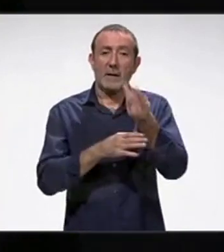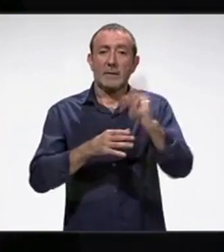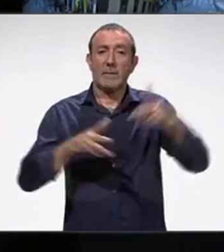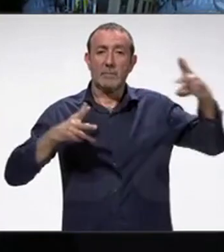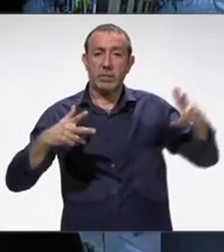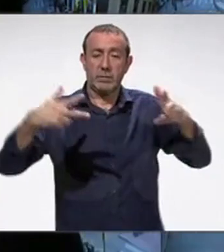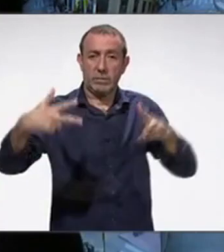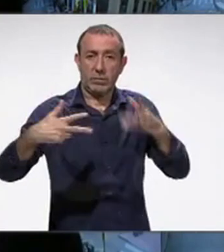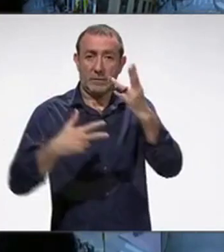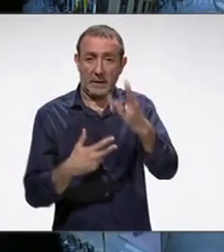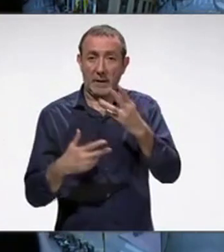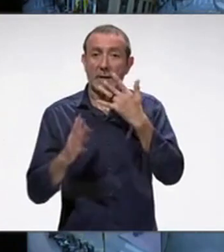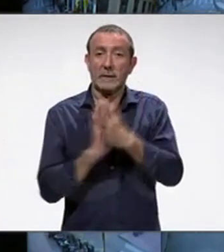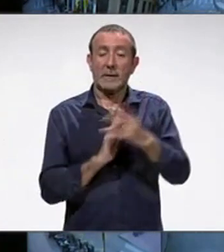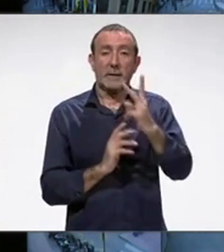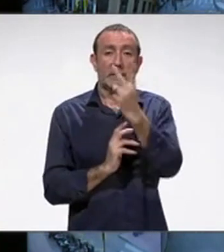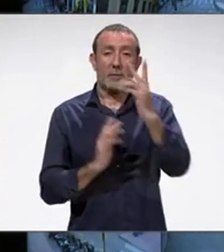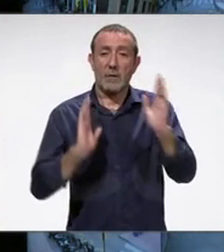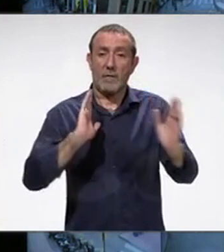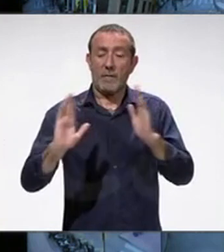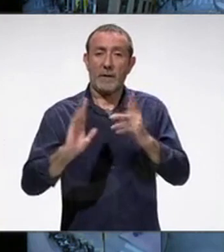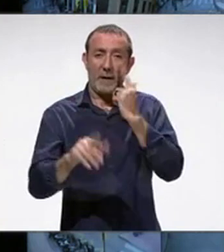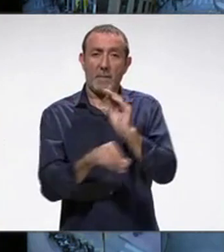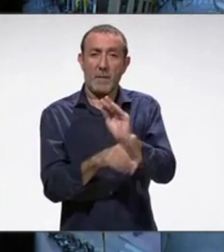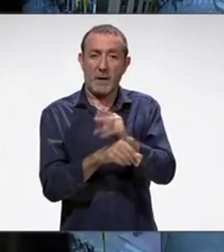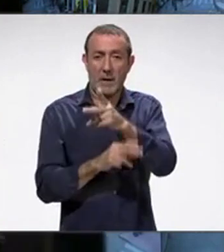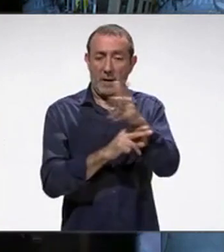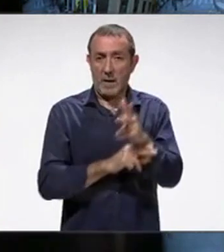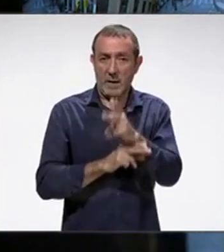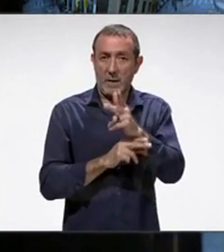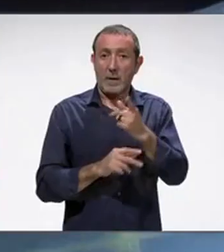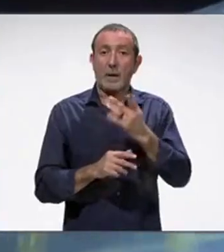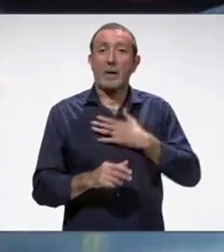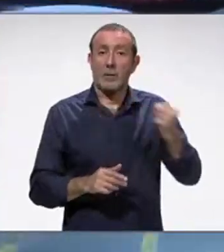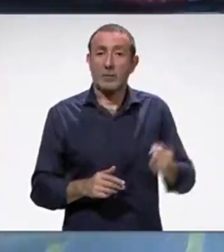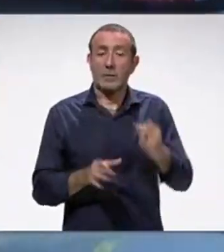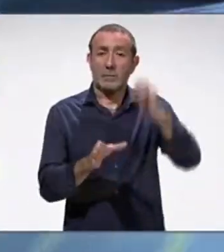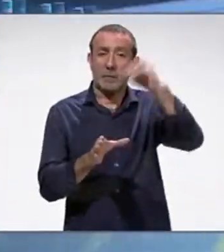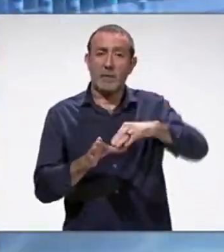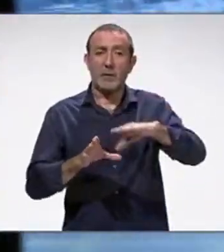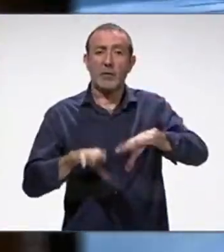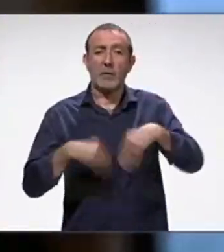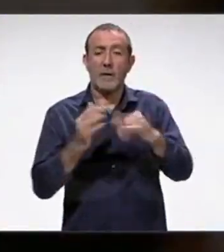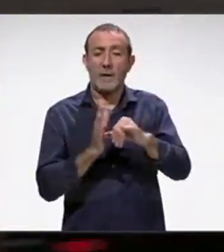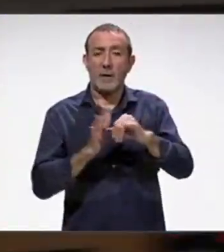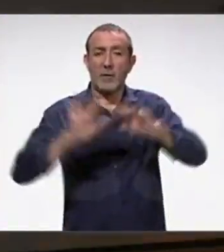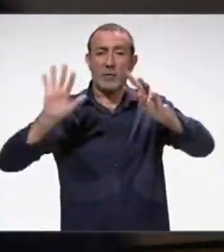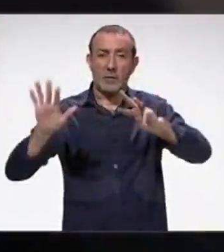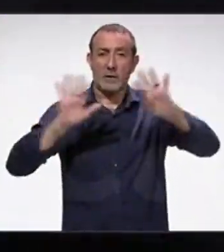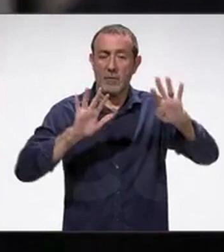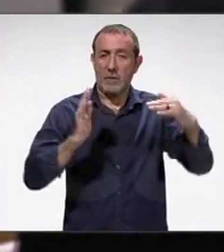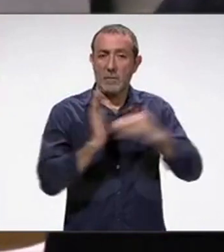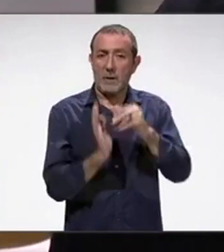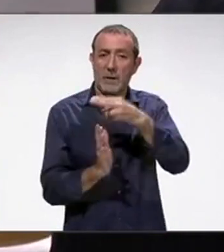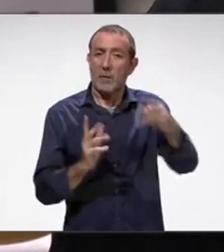tres cámaras. Se trata de la segunda fase del sistema de videovigilancia de Málaga, en el que el ayuntamiento ha invertido cerca de 89.000 euros con el